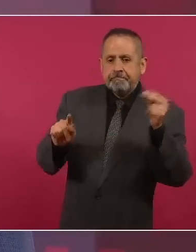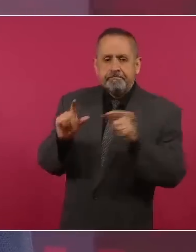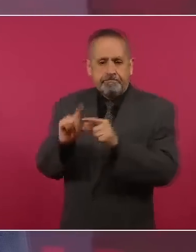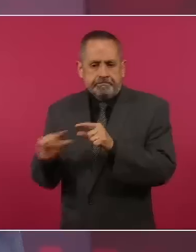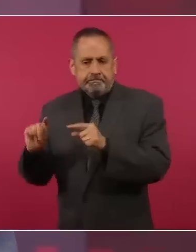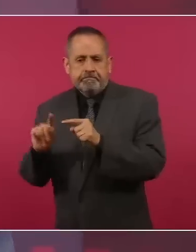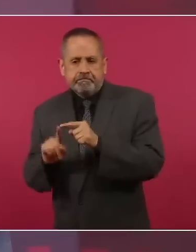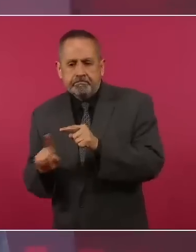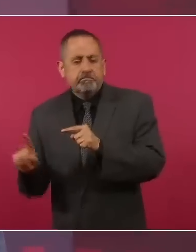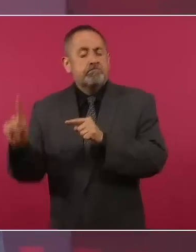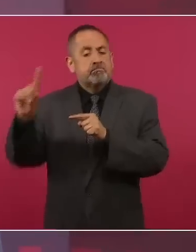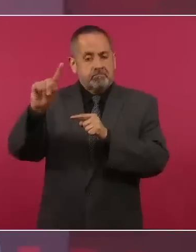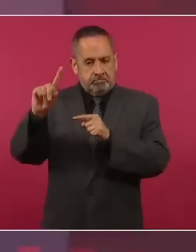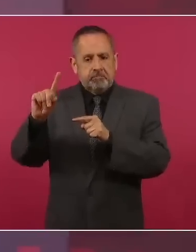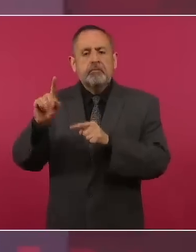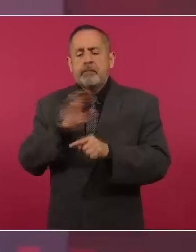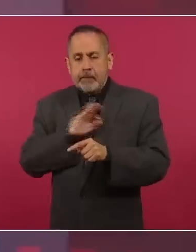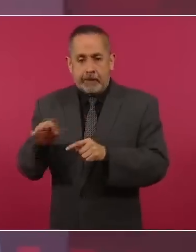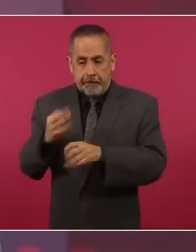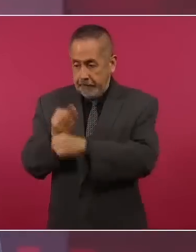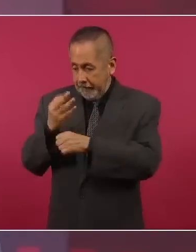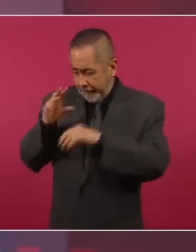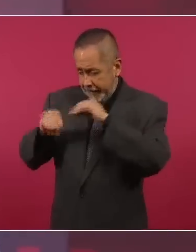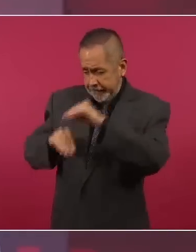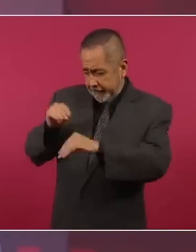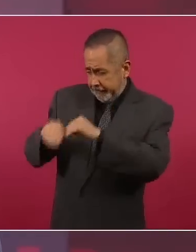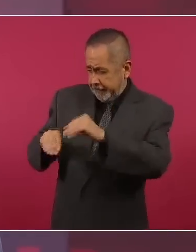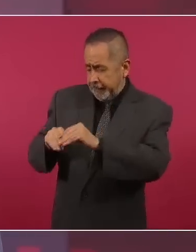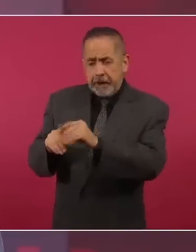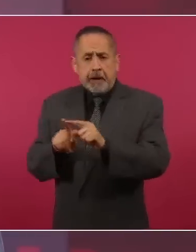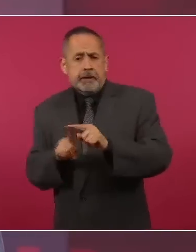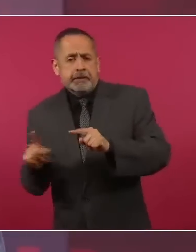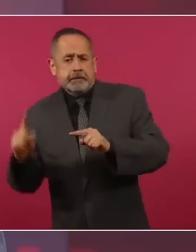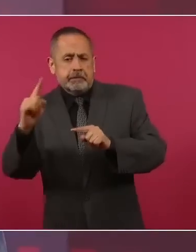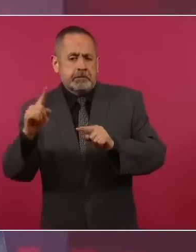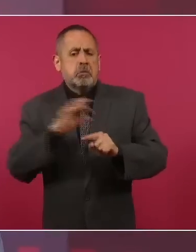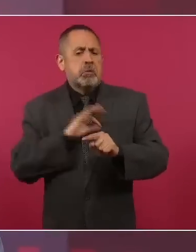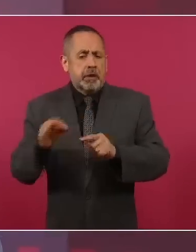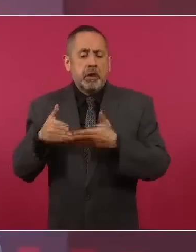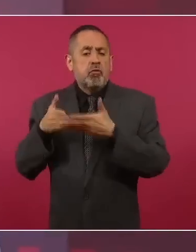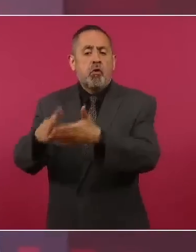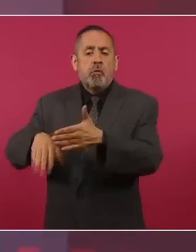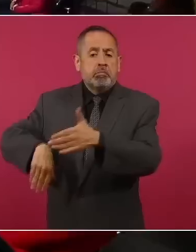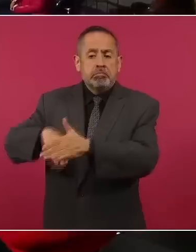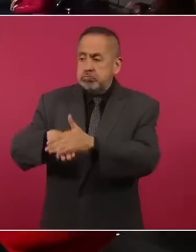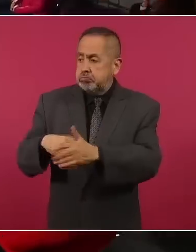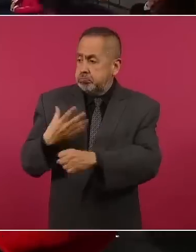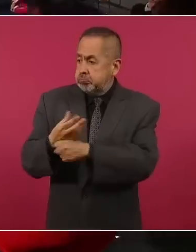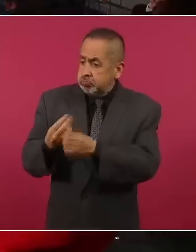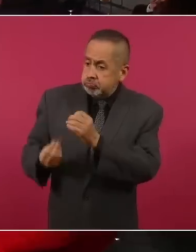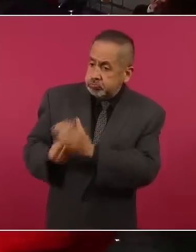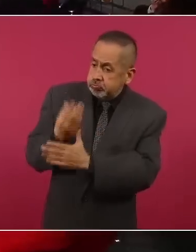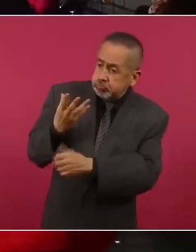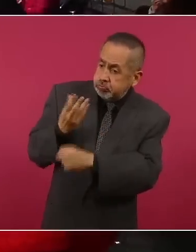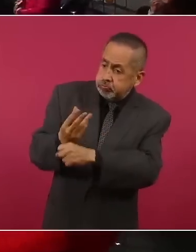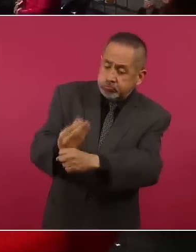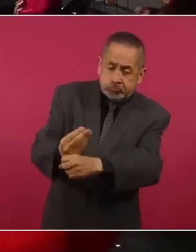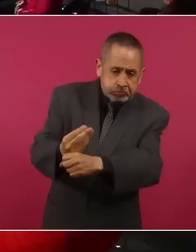con estas obras y con la rehabilitación de los puertos se va a poder